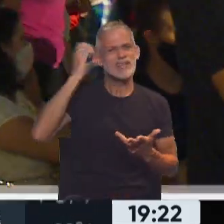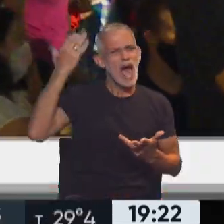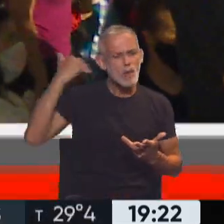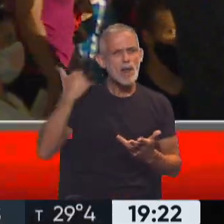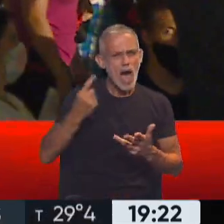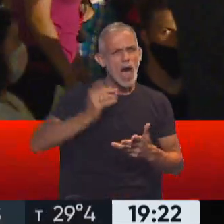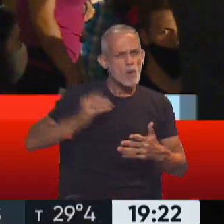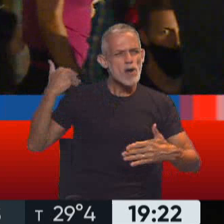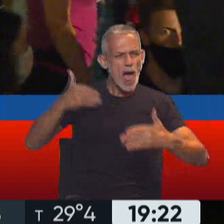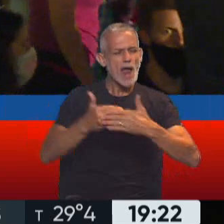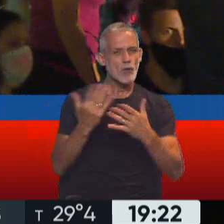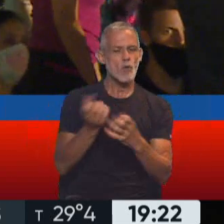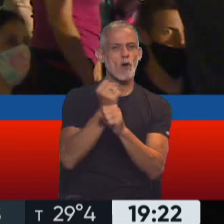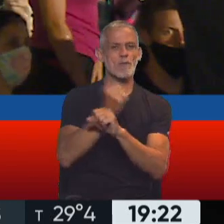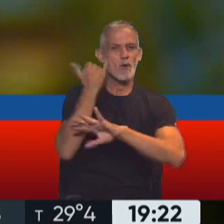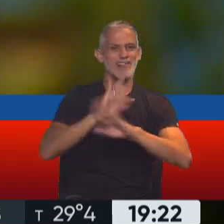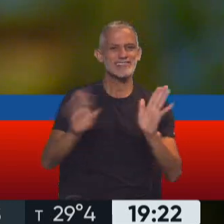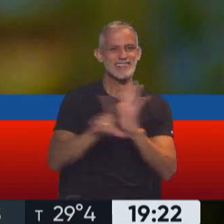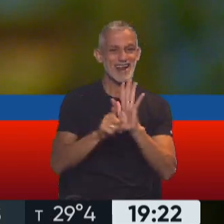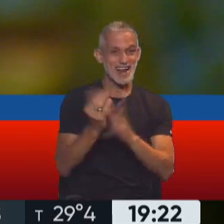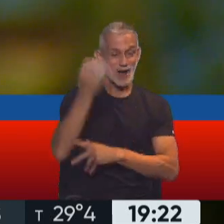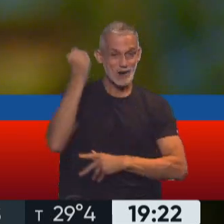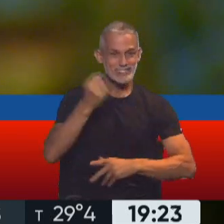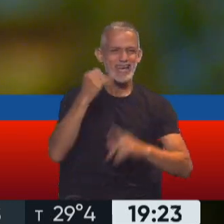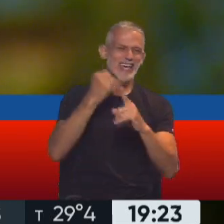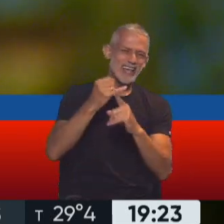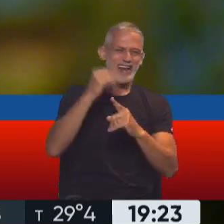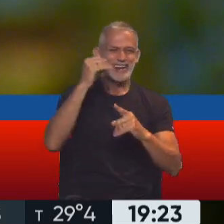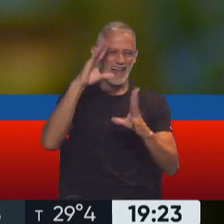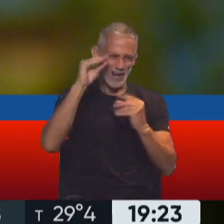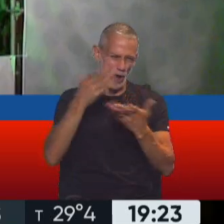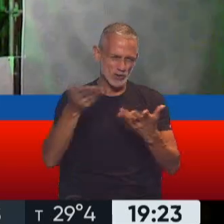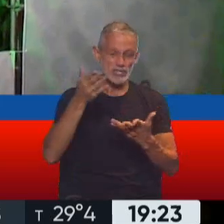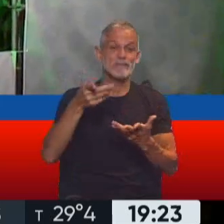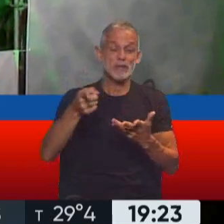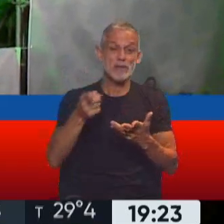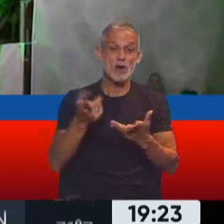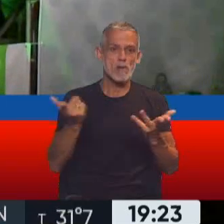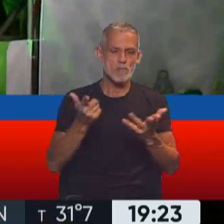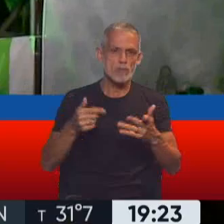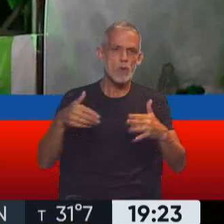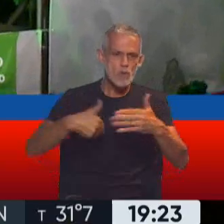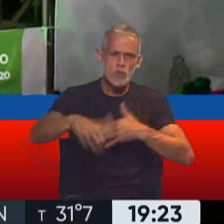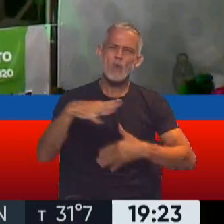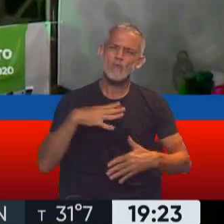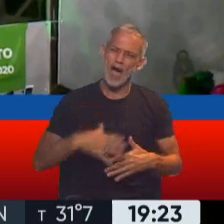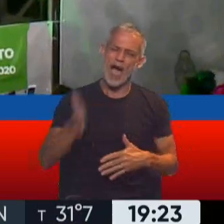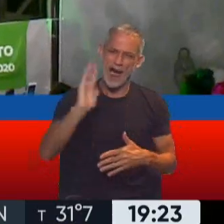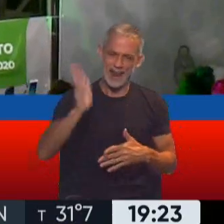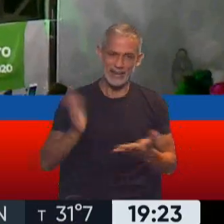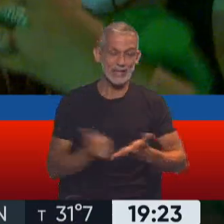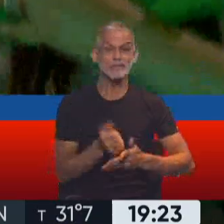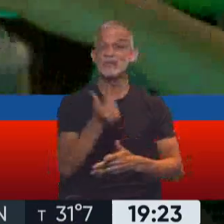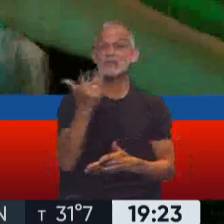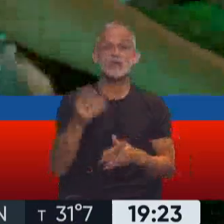lograba hace un año en esa jornada, en esa medianoche, pero, obviamente, con tanto camino todavía por recorrer. ¿Y qué